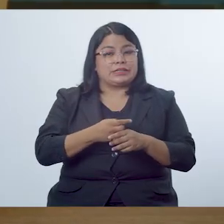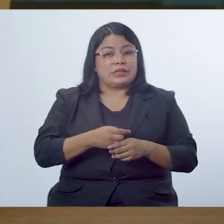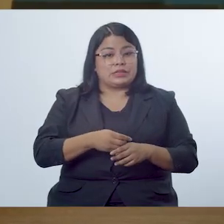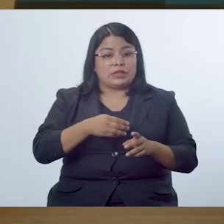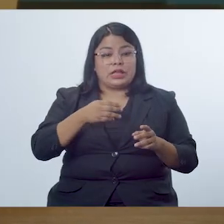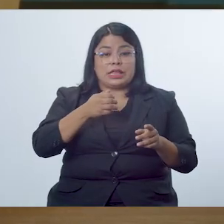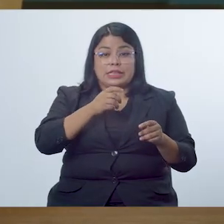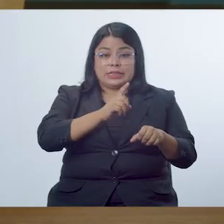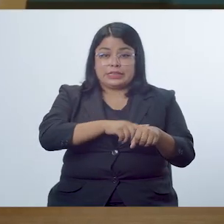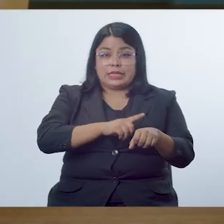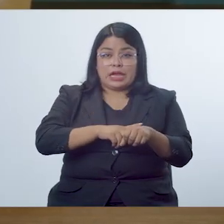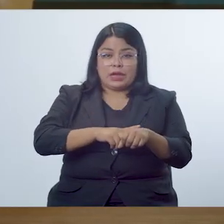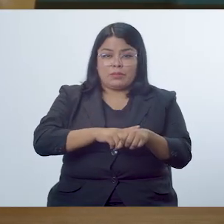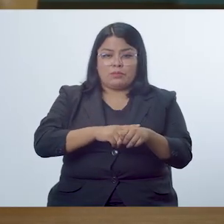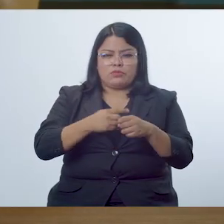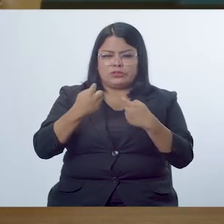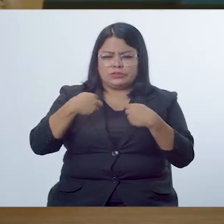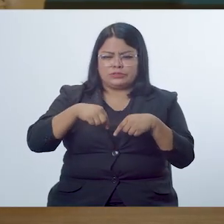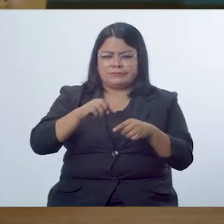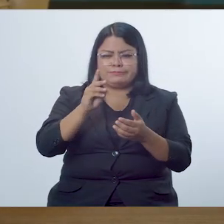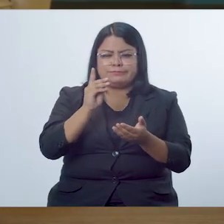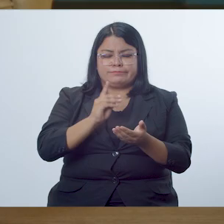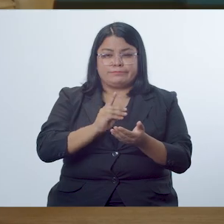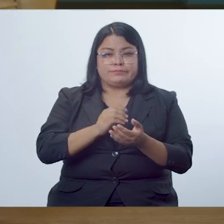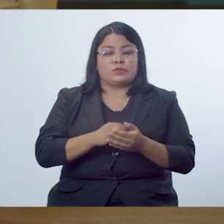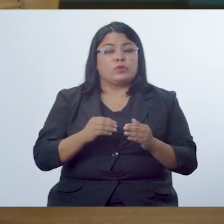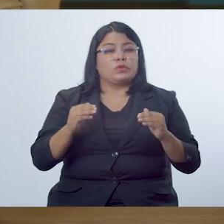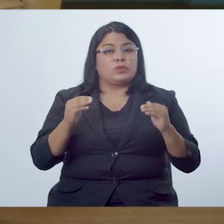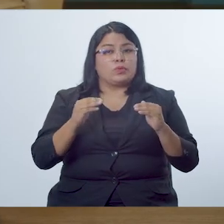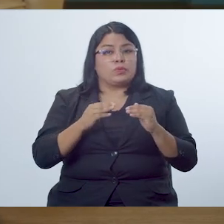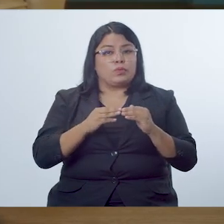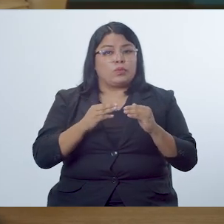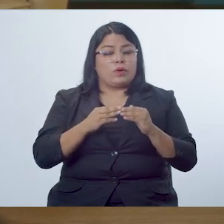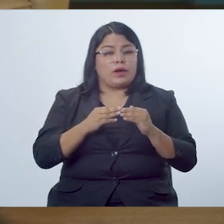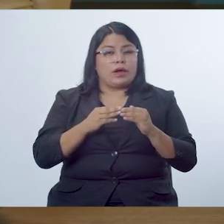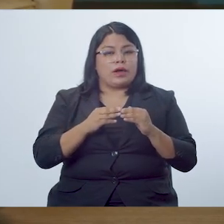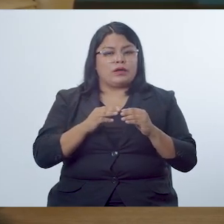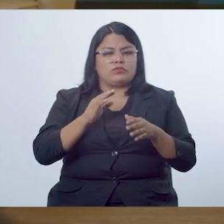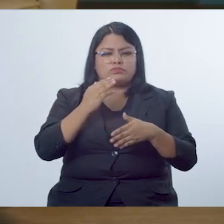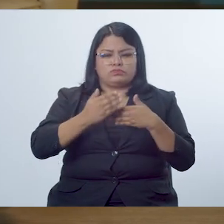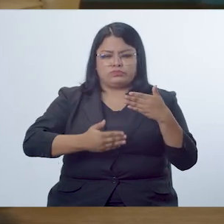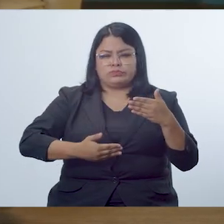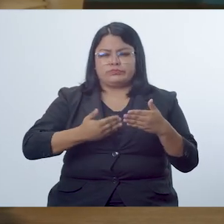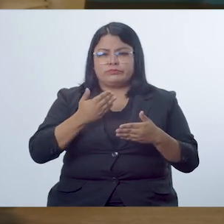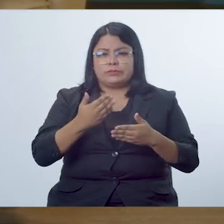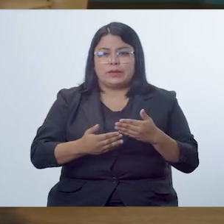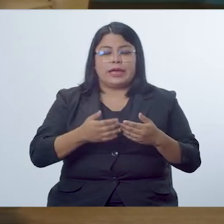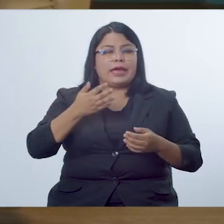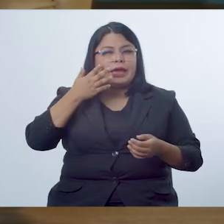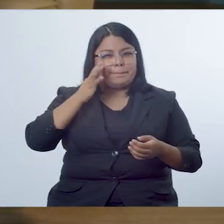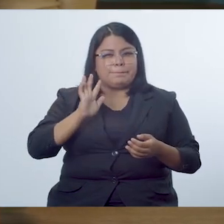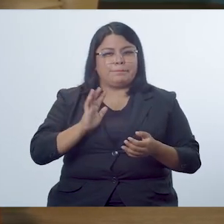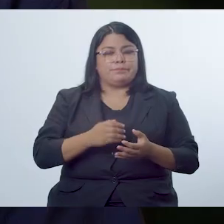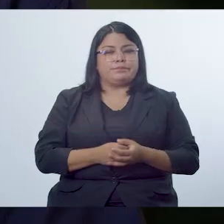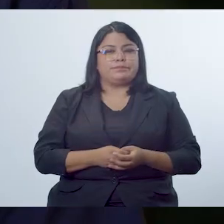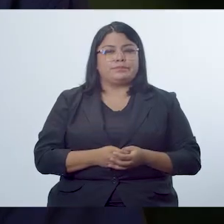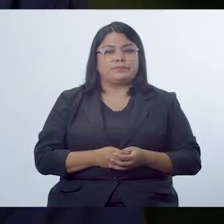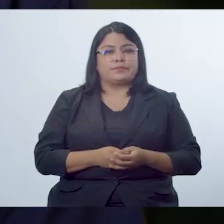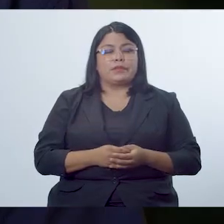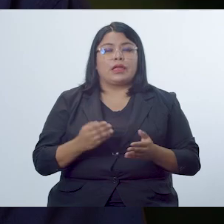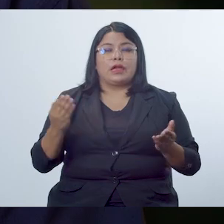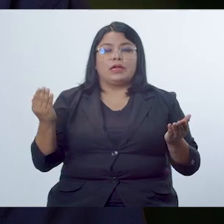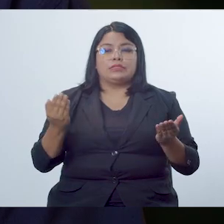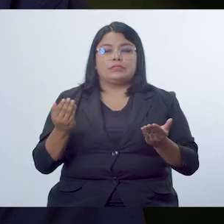Así es, Alondra. Cada momento de la secuencia didáctica, como dije antes, también responde a ciertos procedimientos. Por ejemplo,